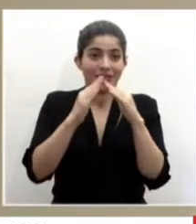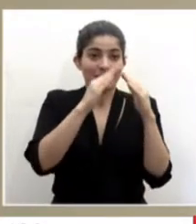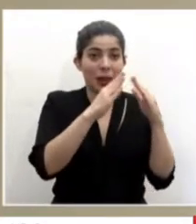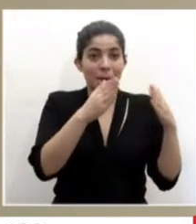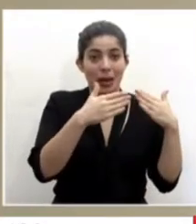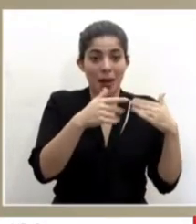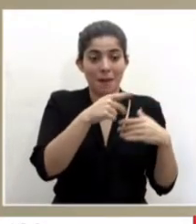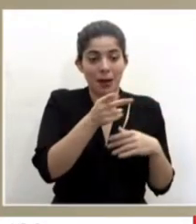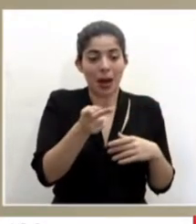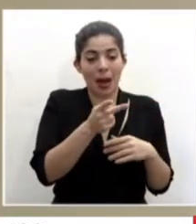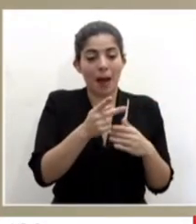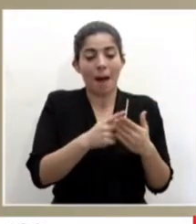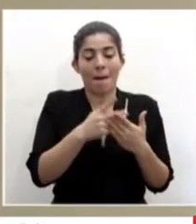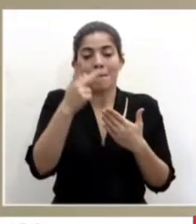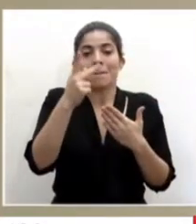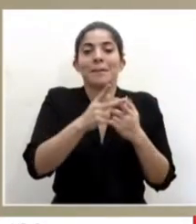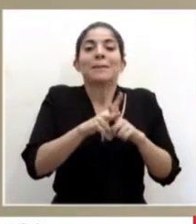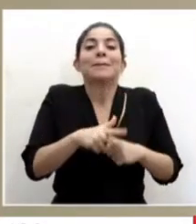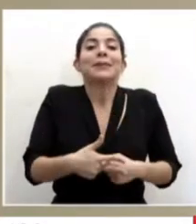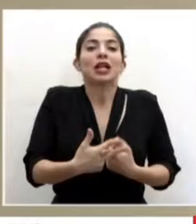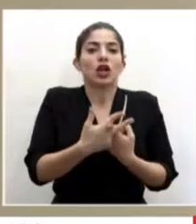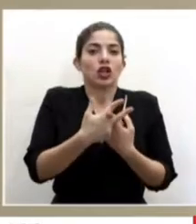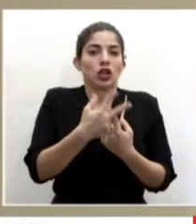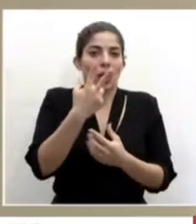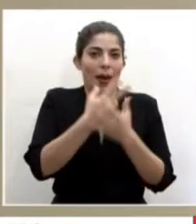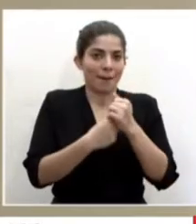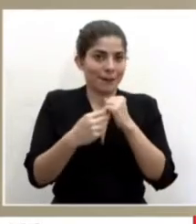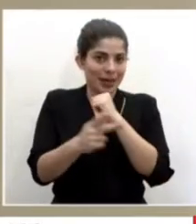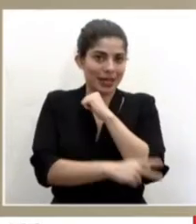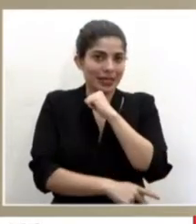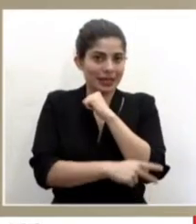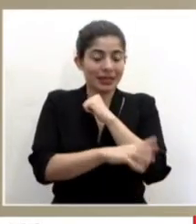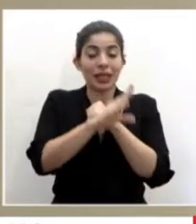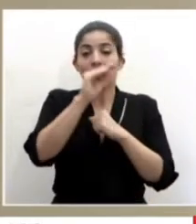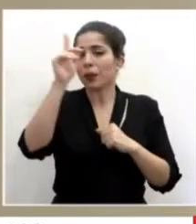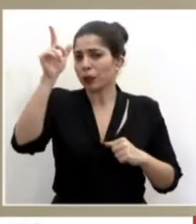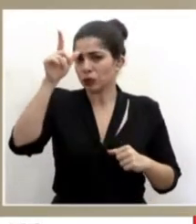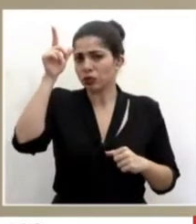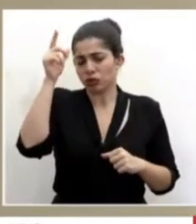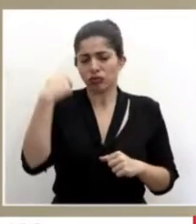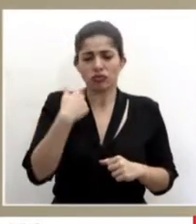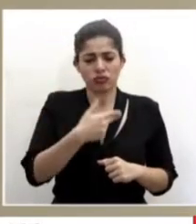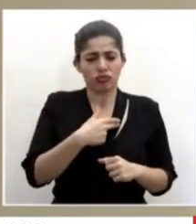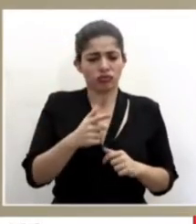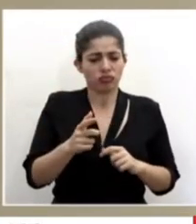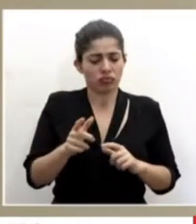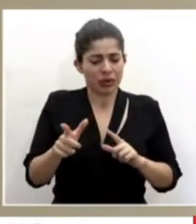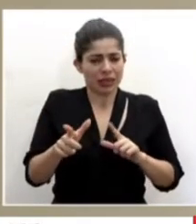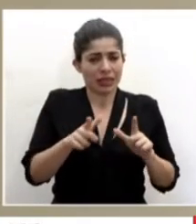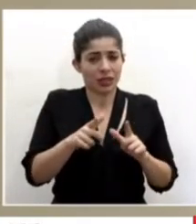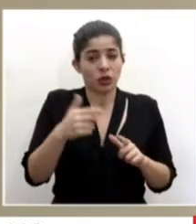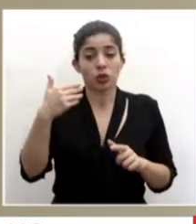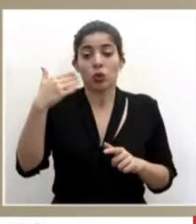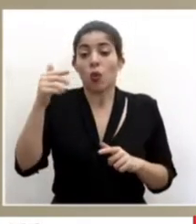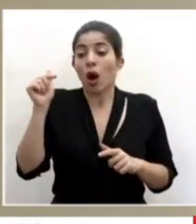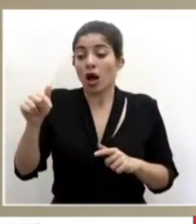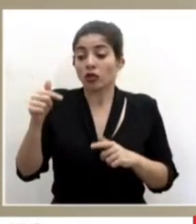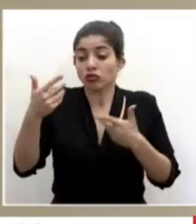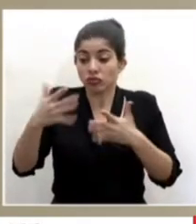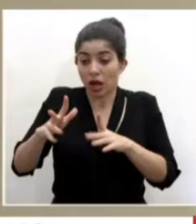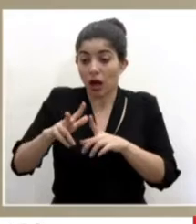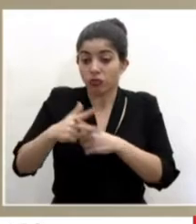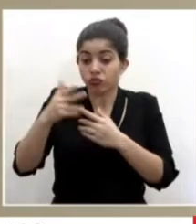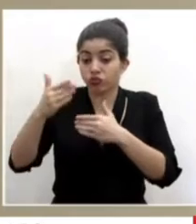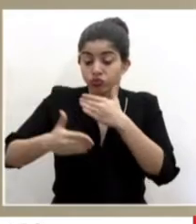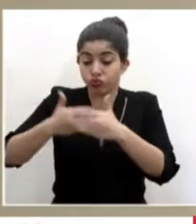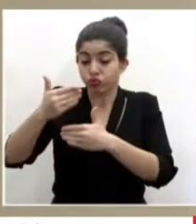un plan piloto binacional y por supuesto que estamos anuentes a que una vez en la práctica, si